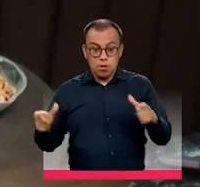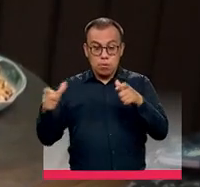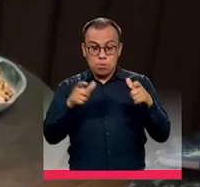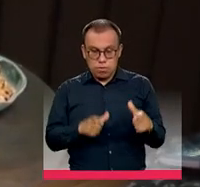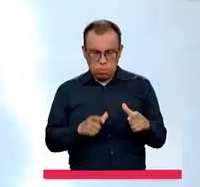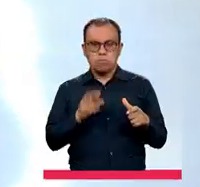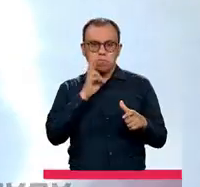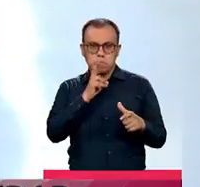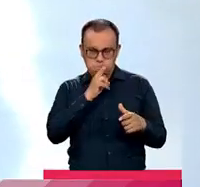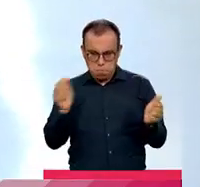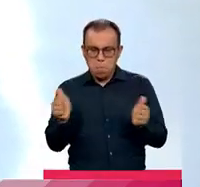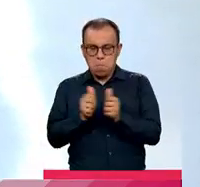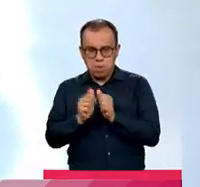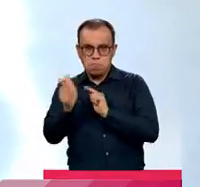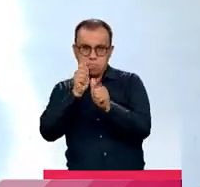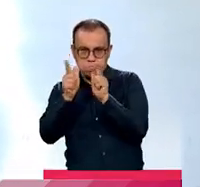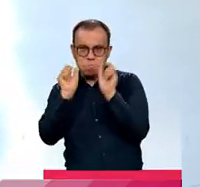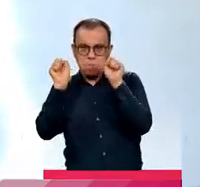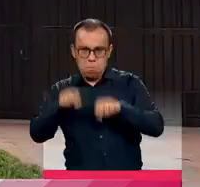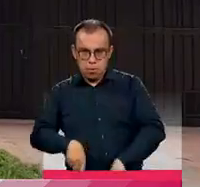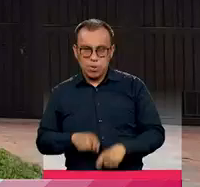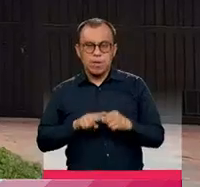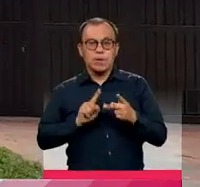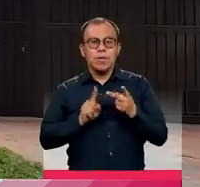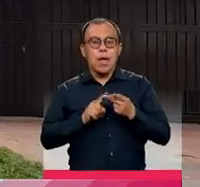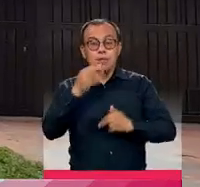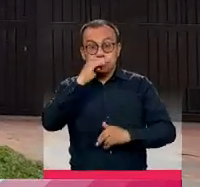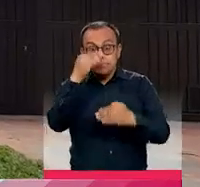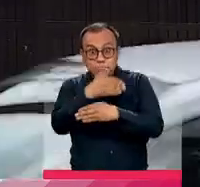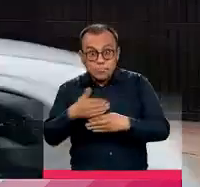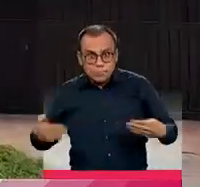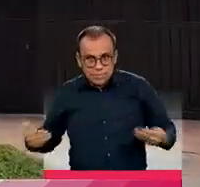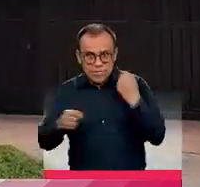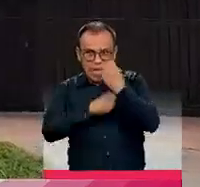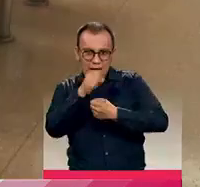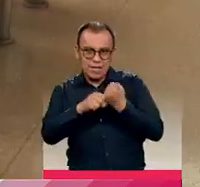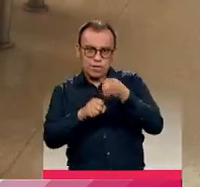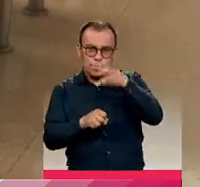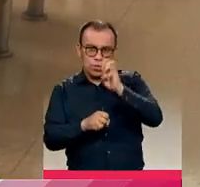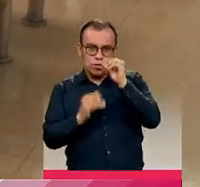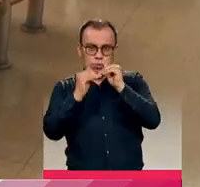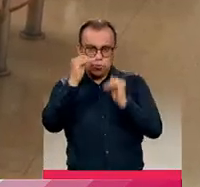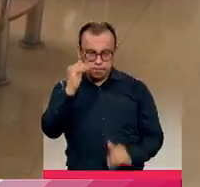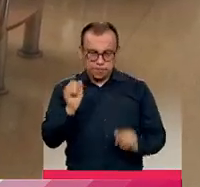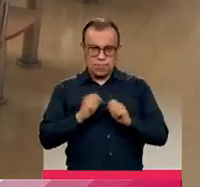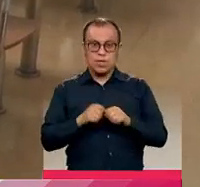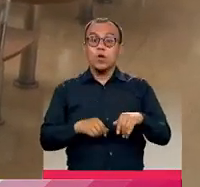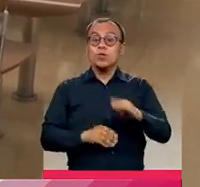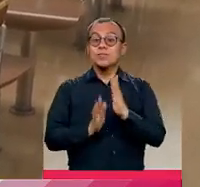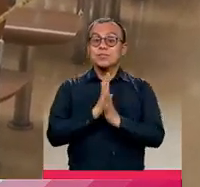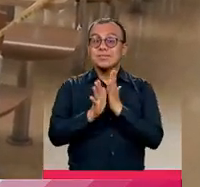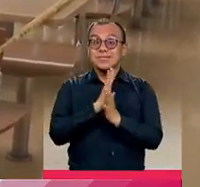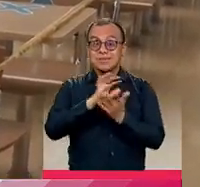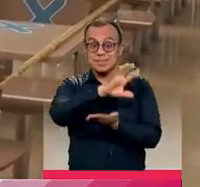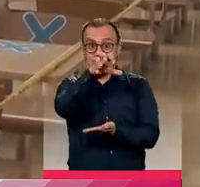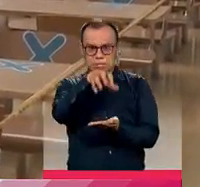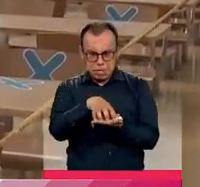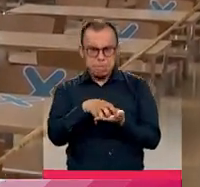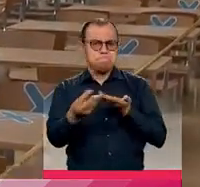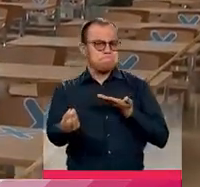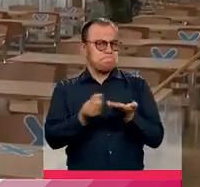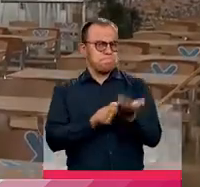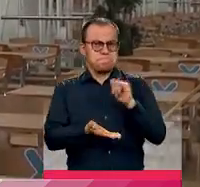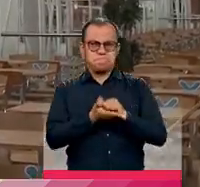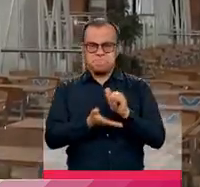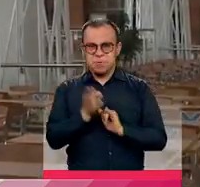restaurante podrá vender licor. También está permitido el ingreso de menores de edad. En el caso de las plazoletas de comidas, van a funcionar con las mismas condiciones de